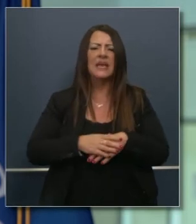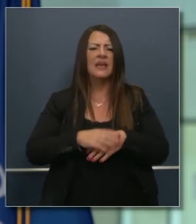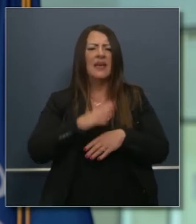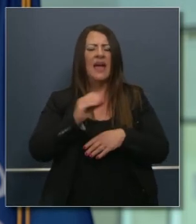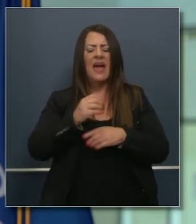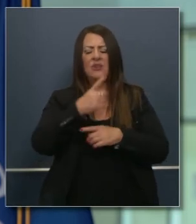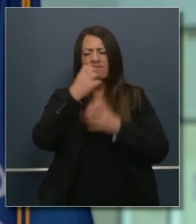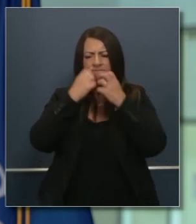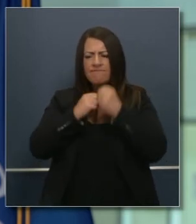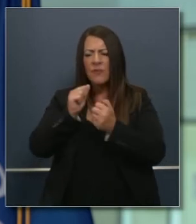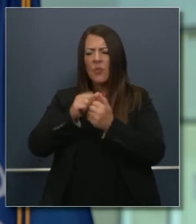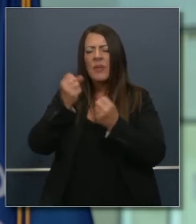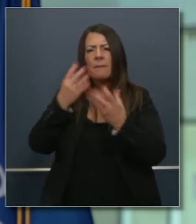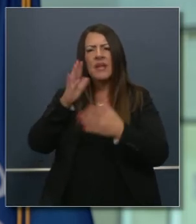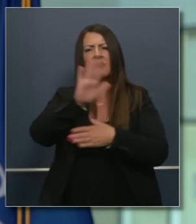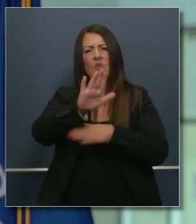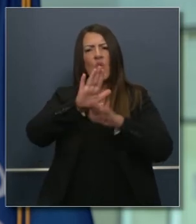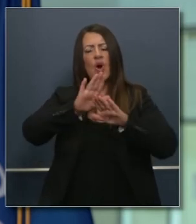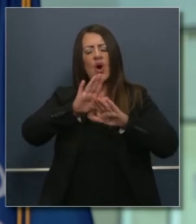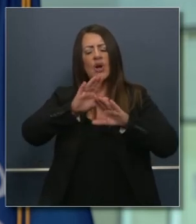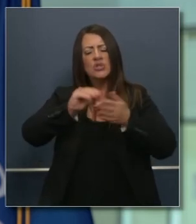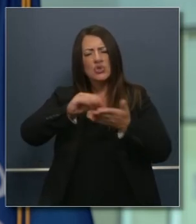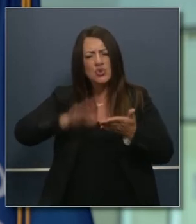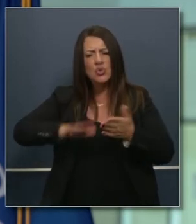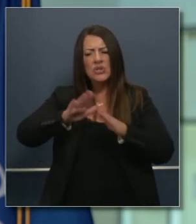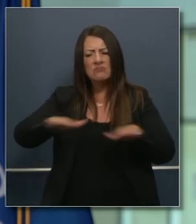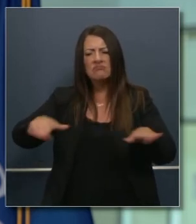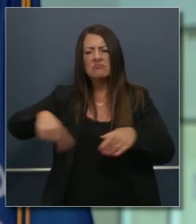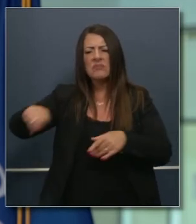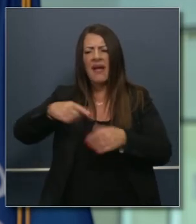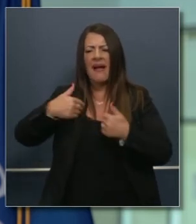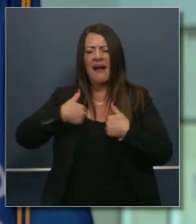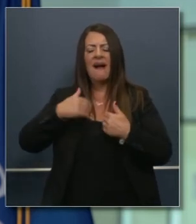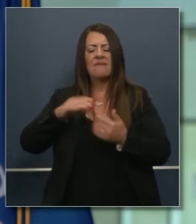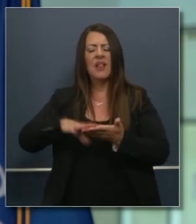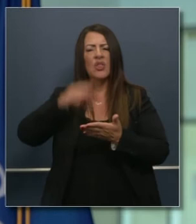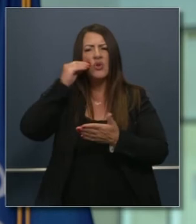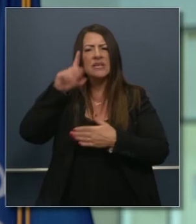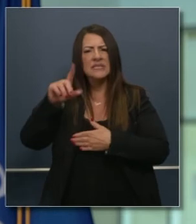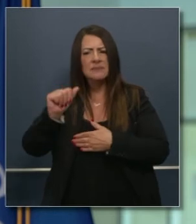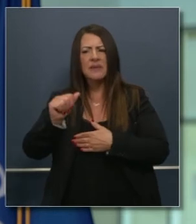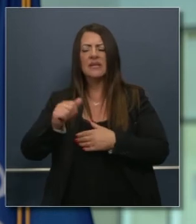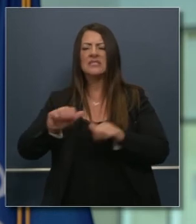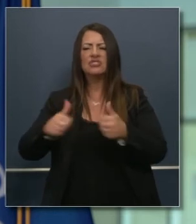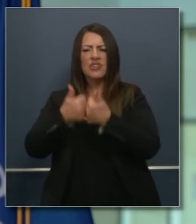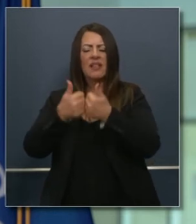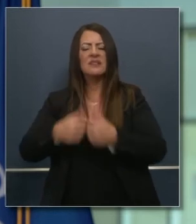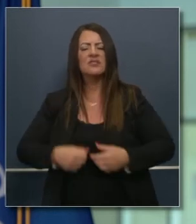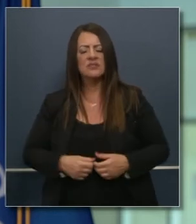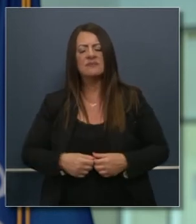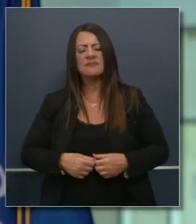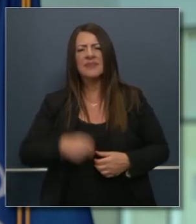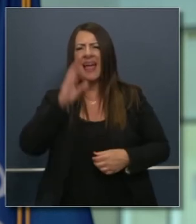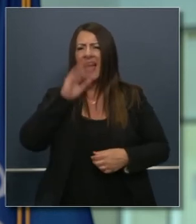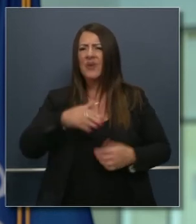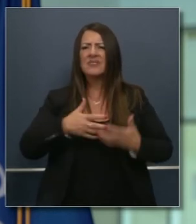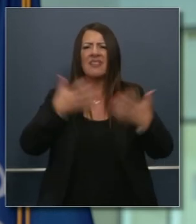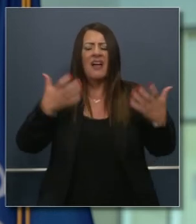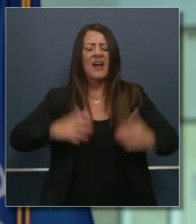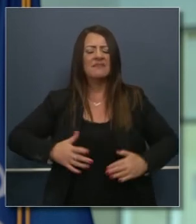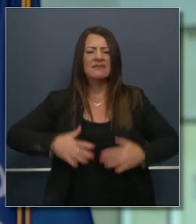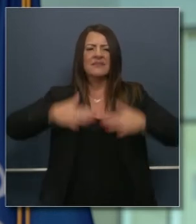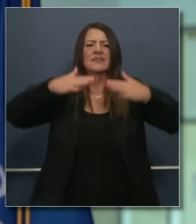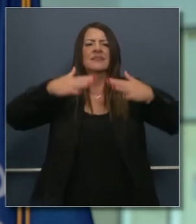educación necesidades especiales discapacidades etcétera de modo que una vez más mucho trabajo que se está haciendo muchas ansiedades